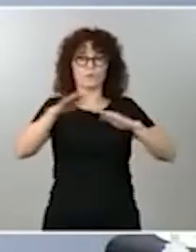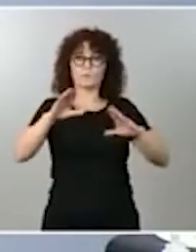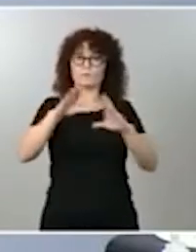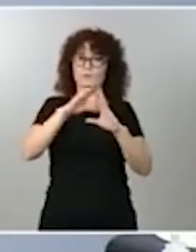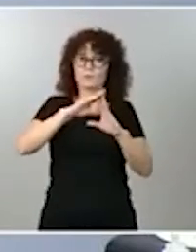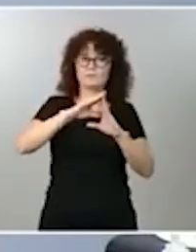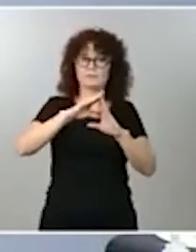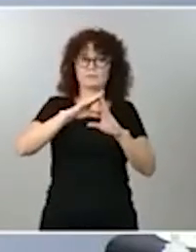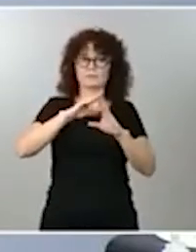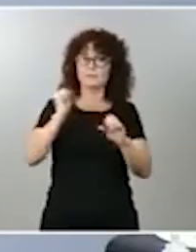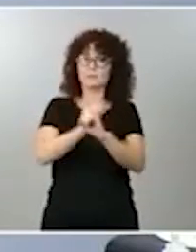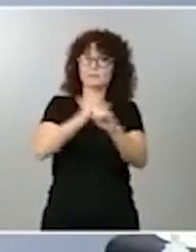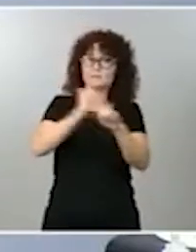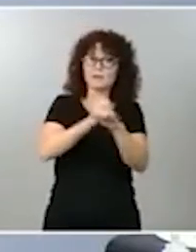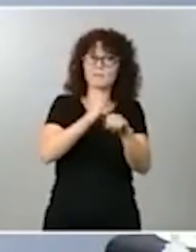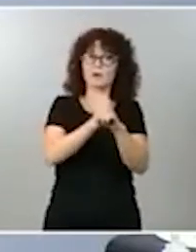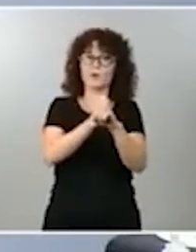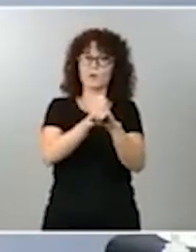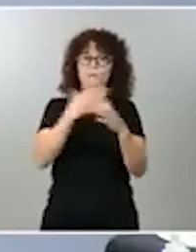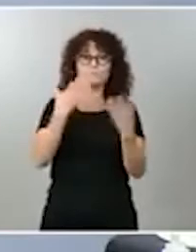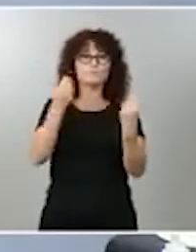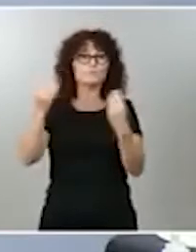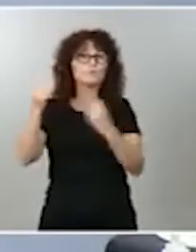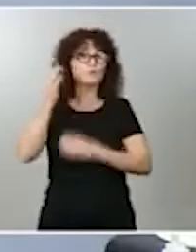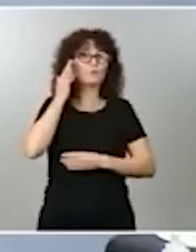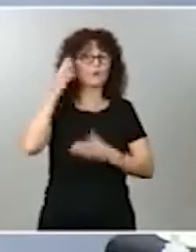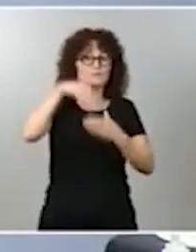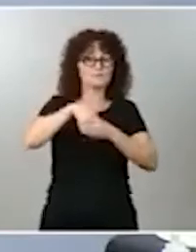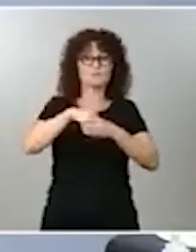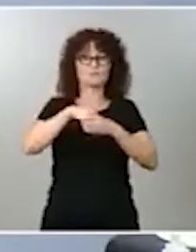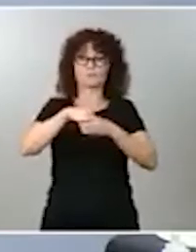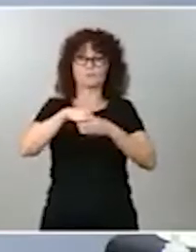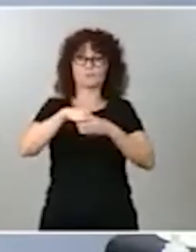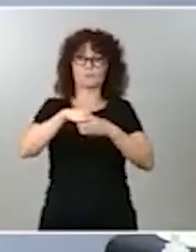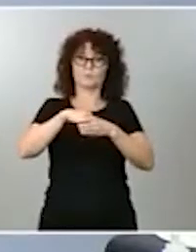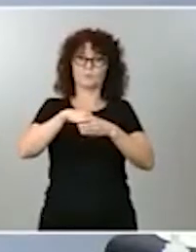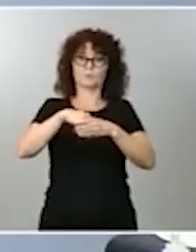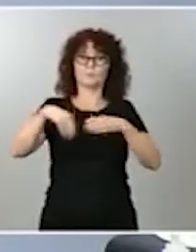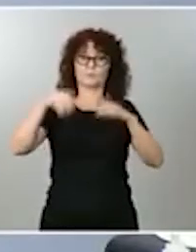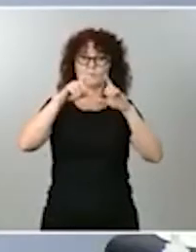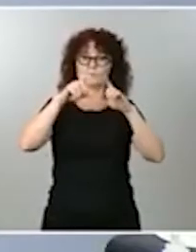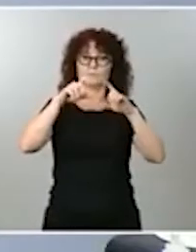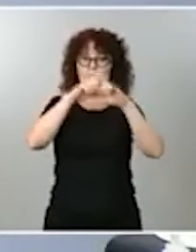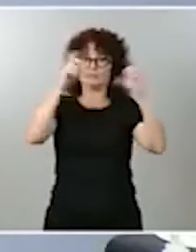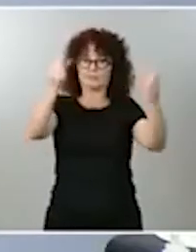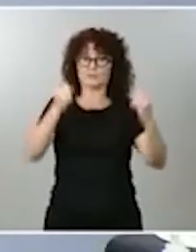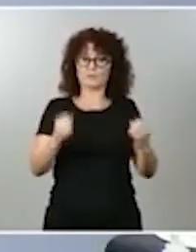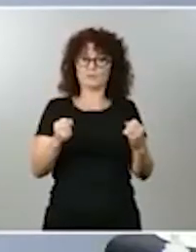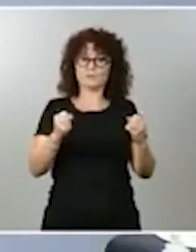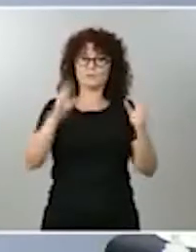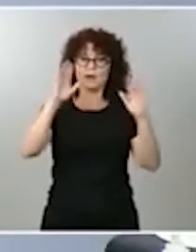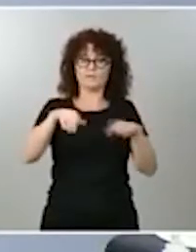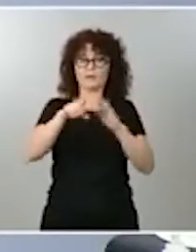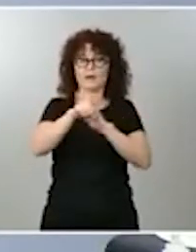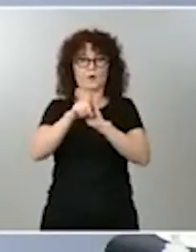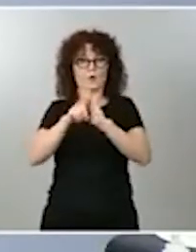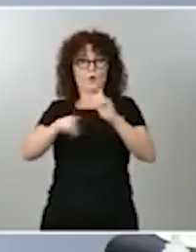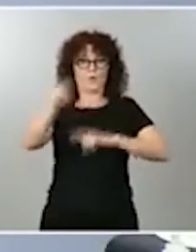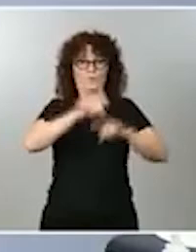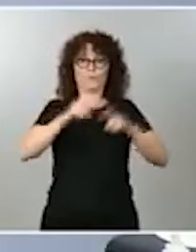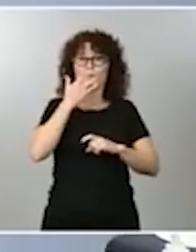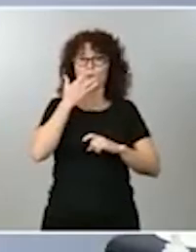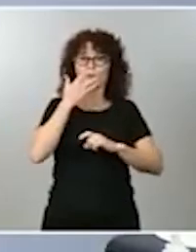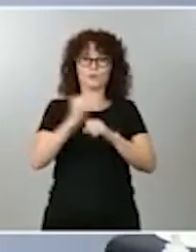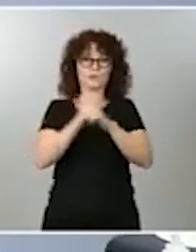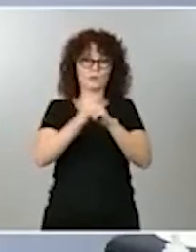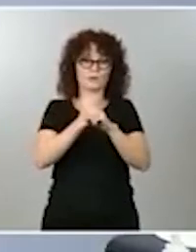trabajo también de muchas mujeres a nivel institucional, se han ido conquistando en los últimos años. Estoy pensando en la precarización del trabajo, estoy pensando